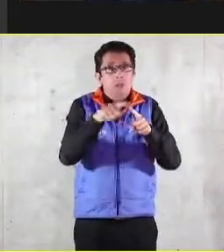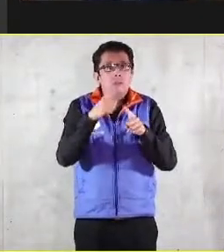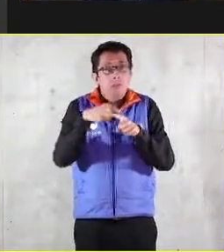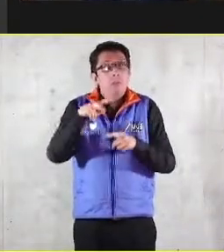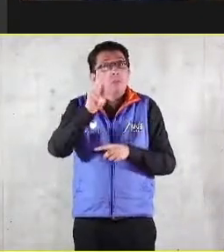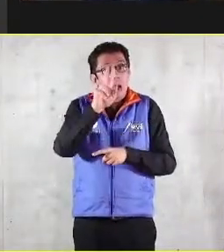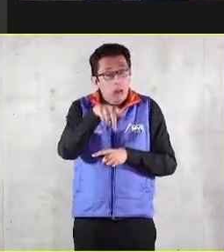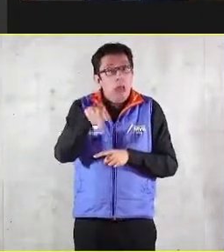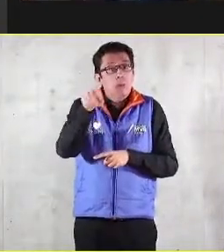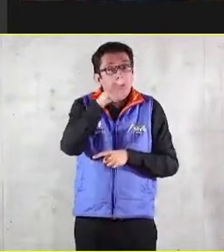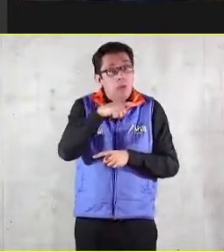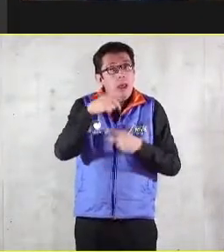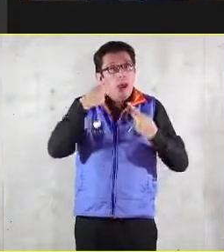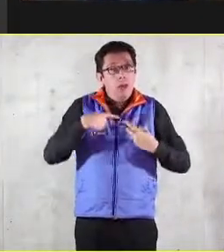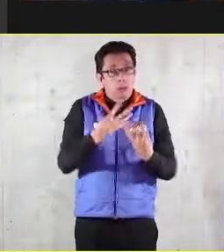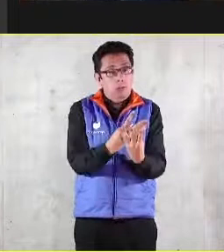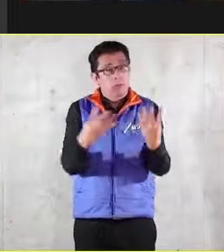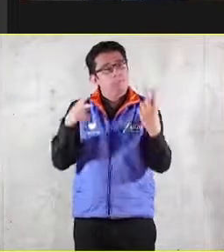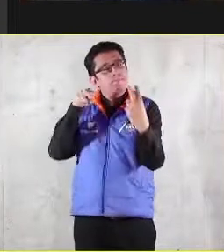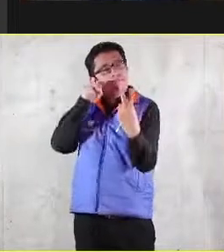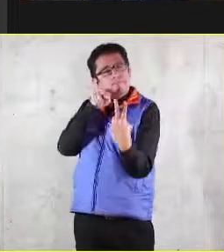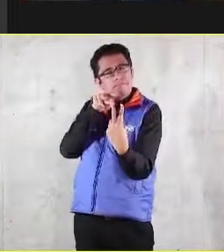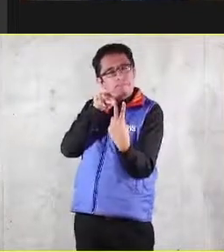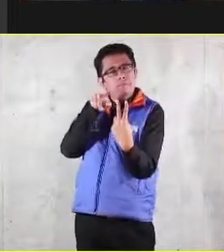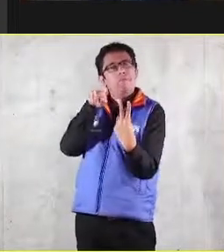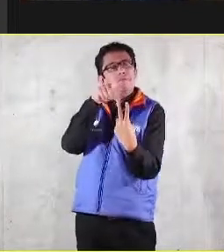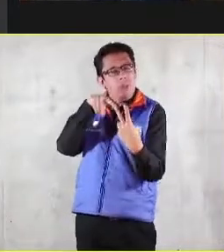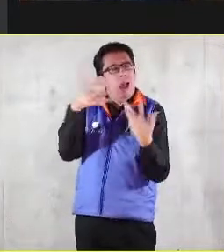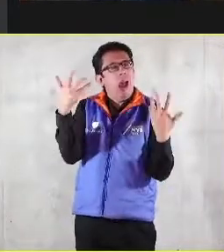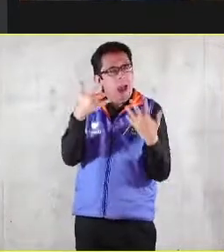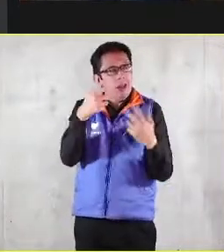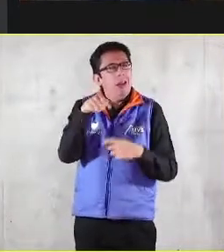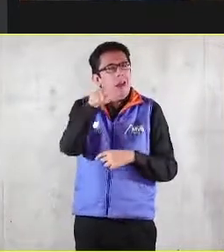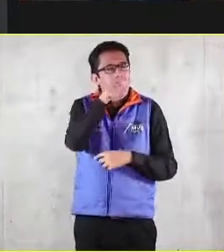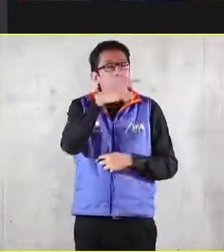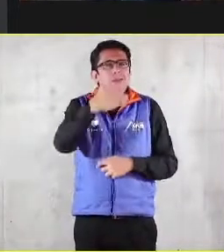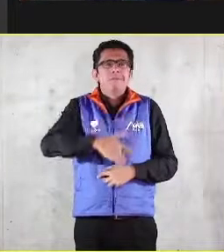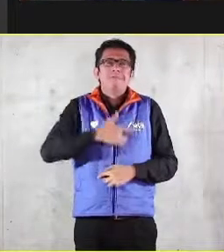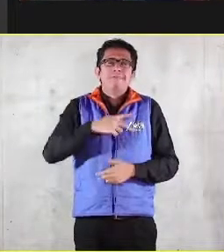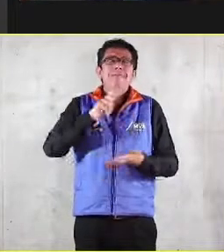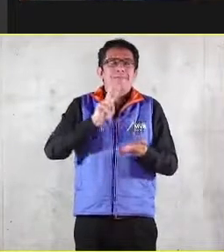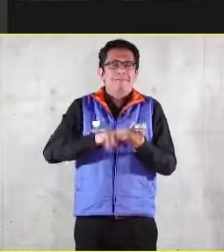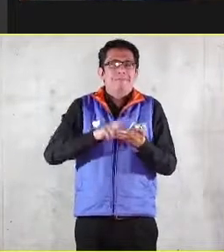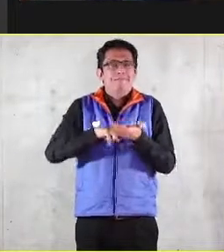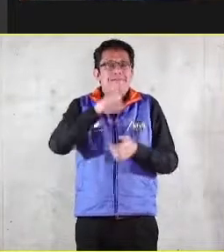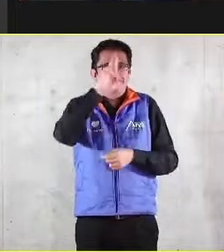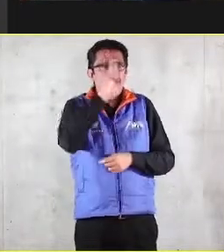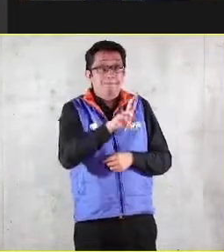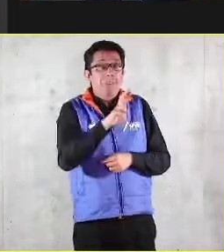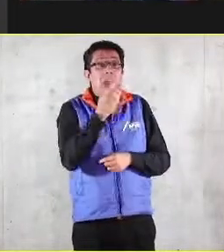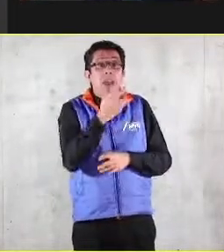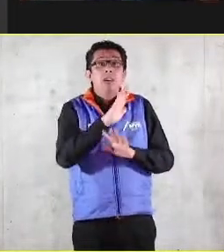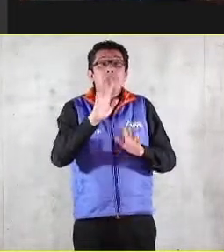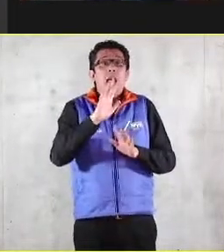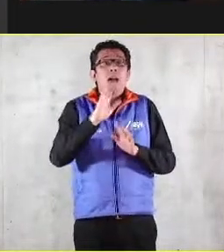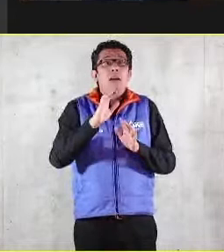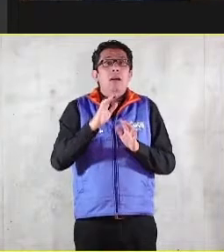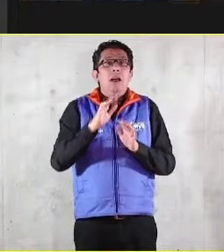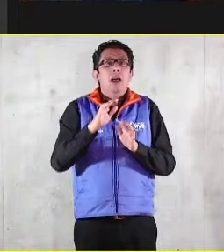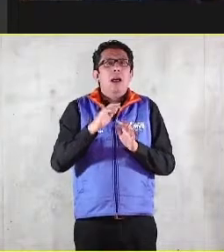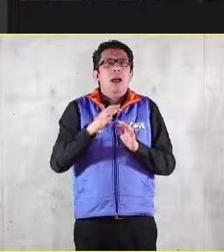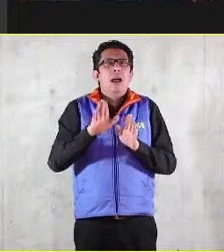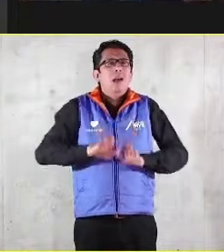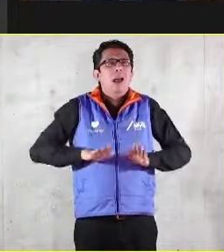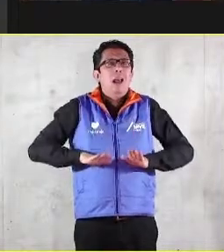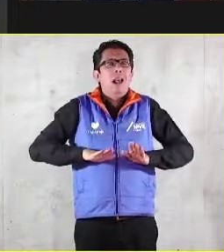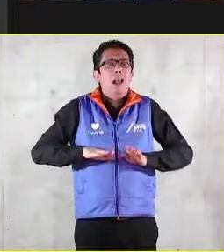cara a los destinatarios y sí que los hacen ver valorados y respetados entonces ahí se cumple la dignidad porque se actualiza